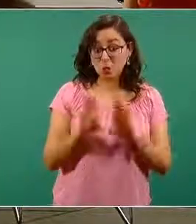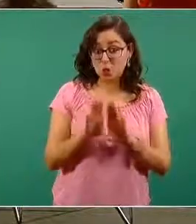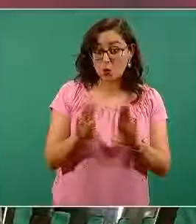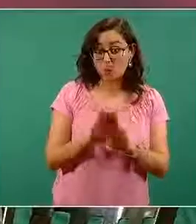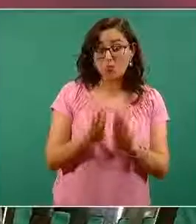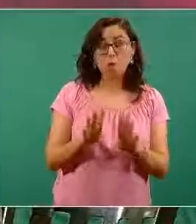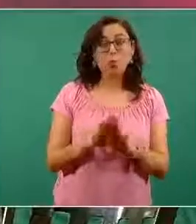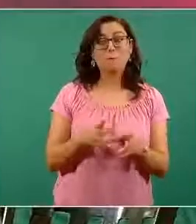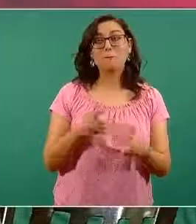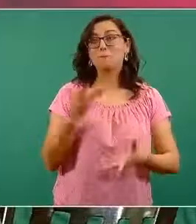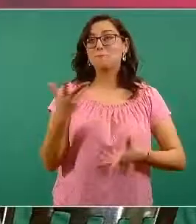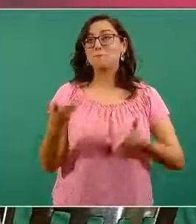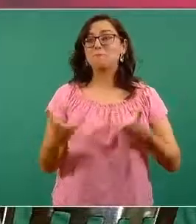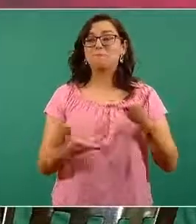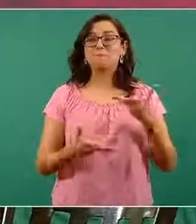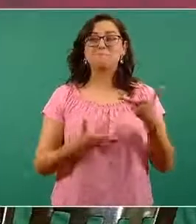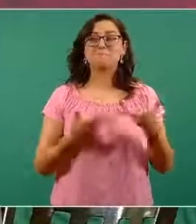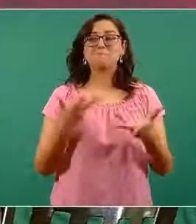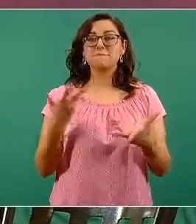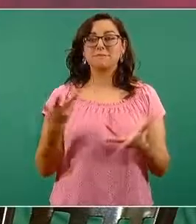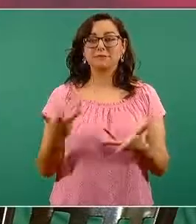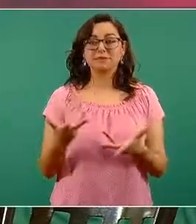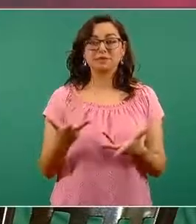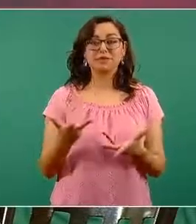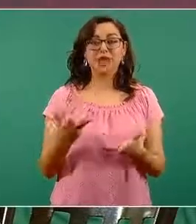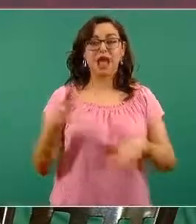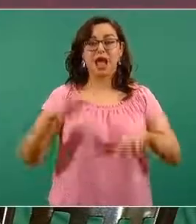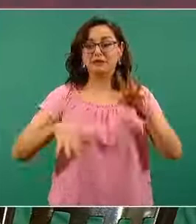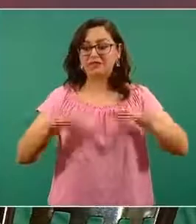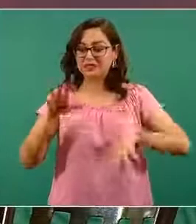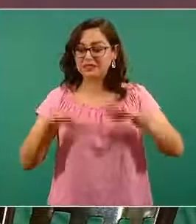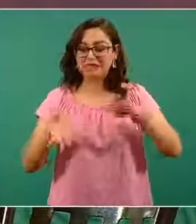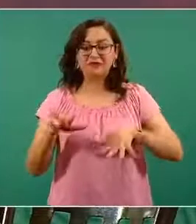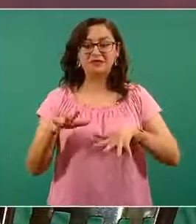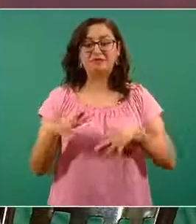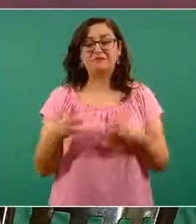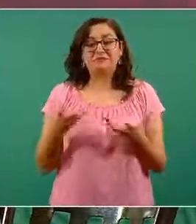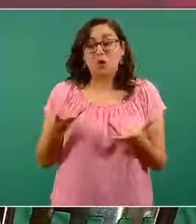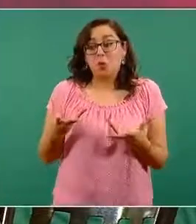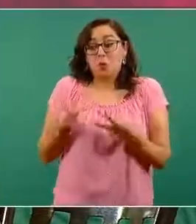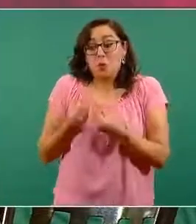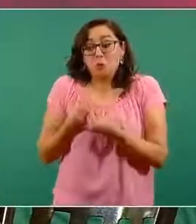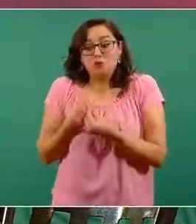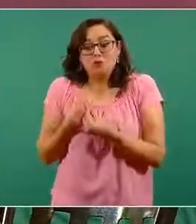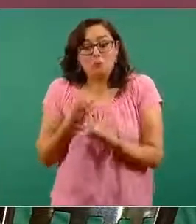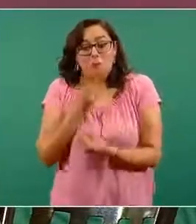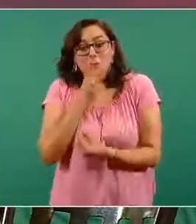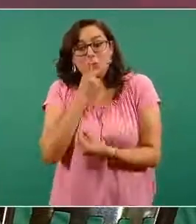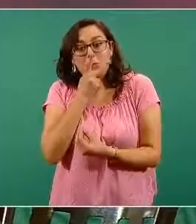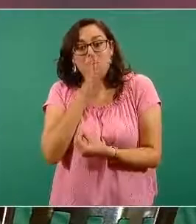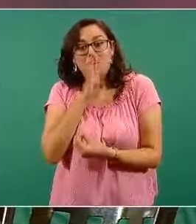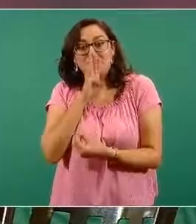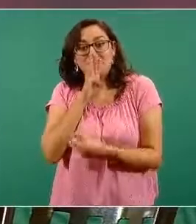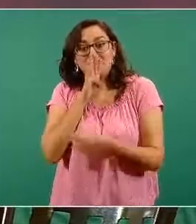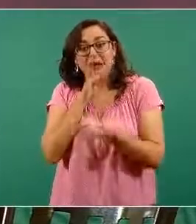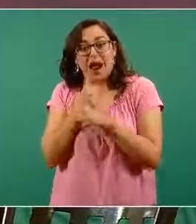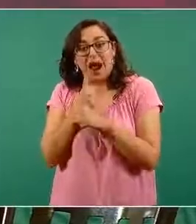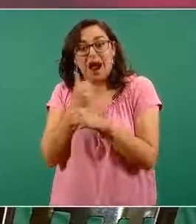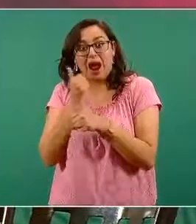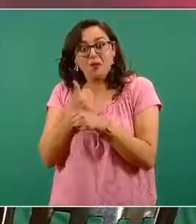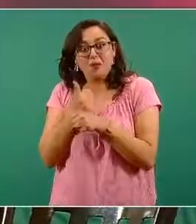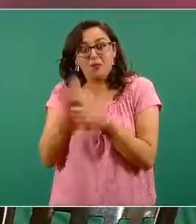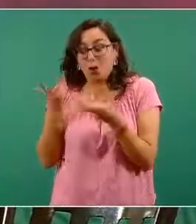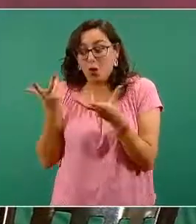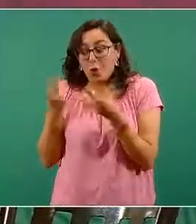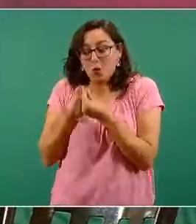porque se vive con los padres a veces. Los padres, los abuelas y abuelos